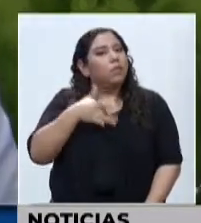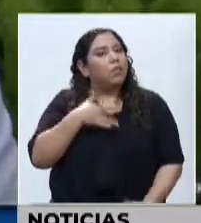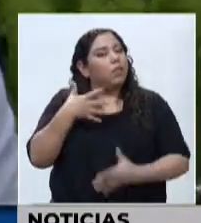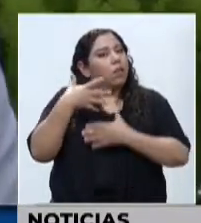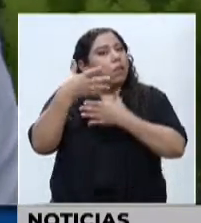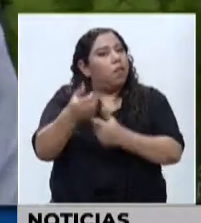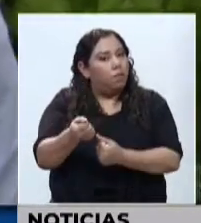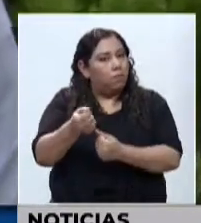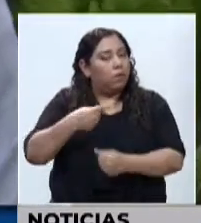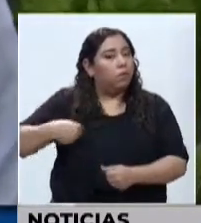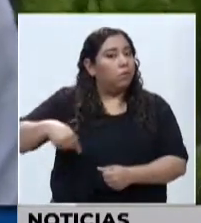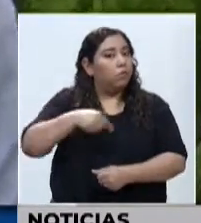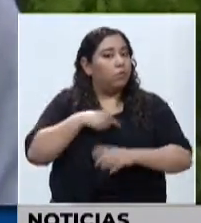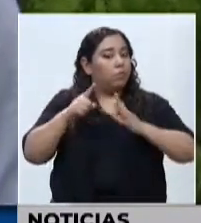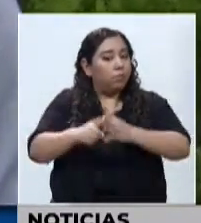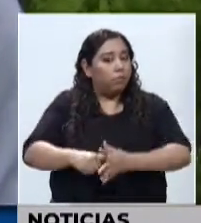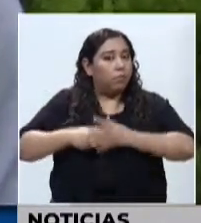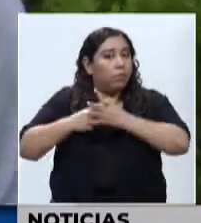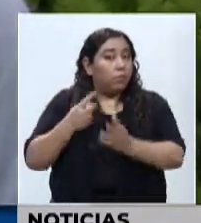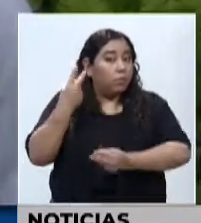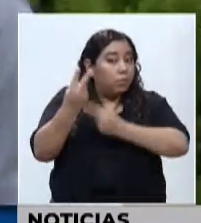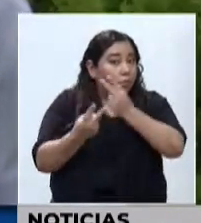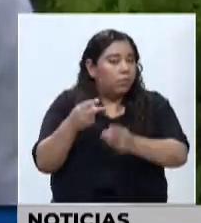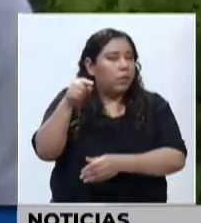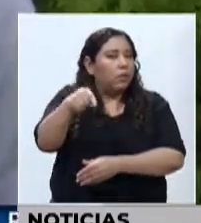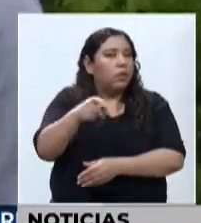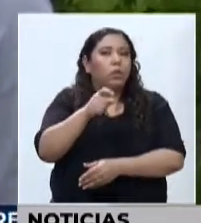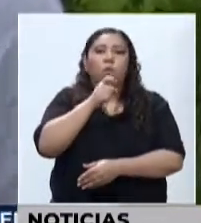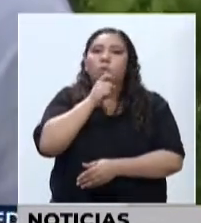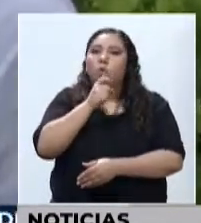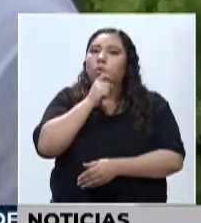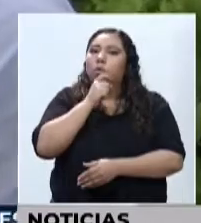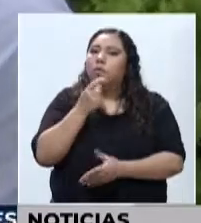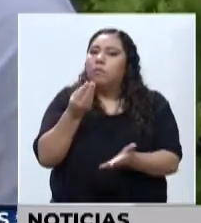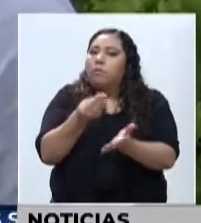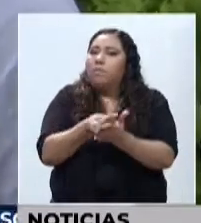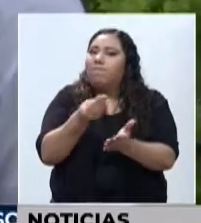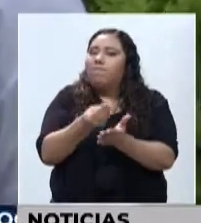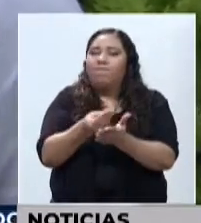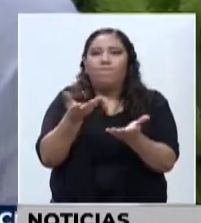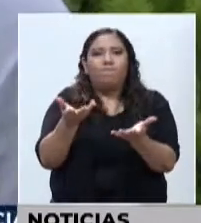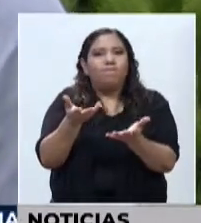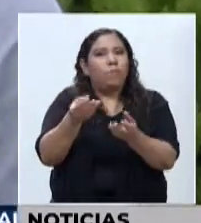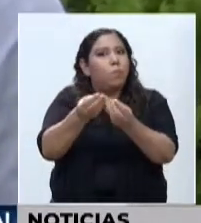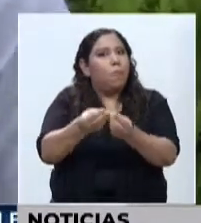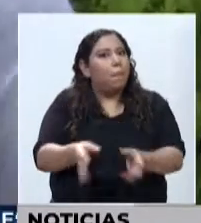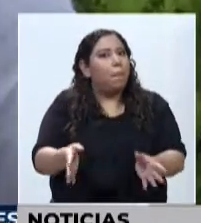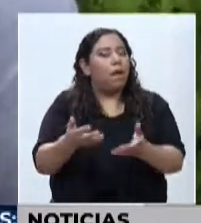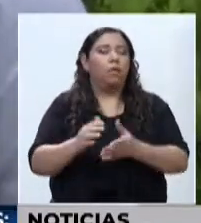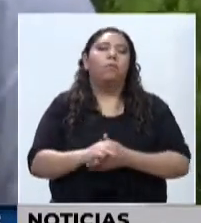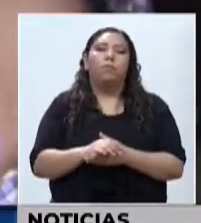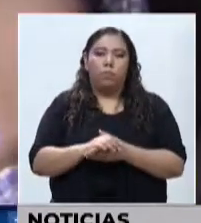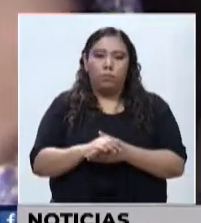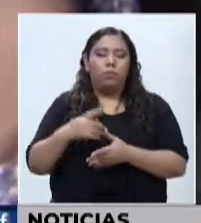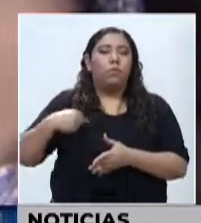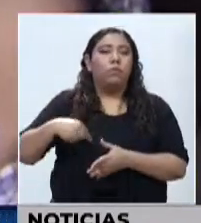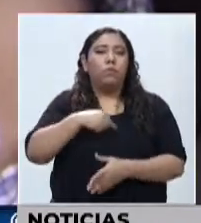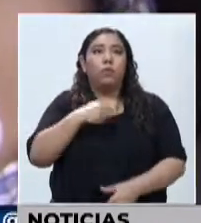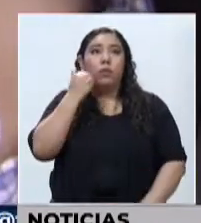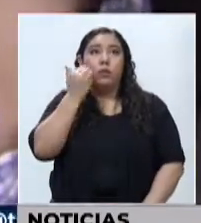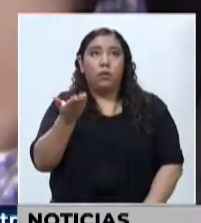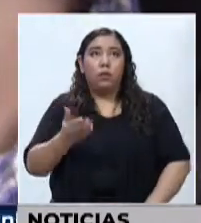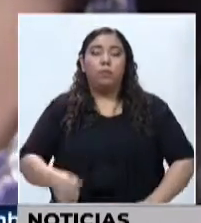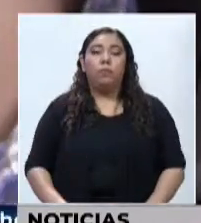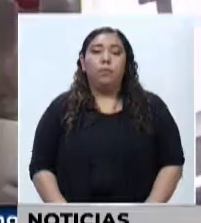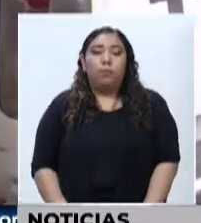también empecemos a hacer turismo. Esta industria ha estado en cuidados intensivos y hoy necesitamos tener ese respiro que tanto lo hemos anhelado. Los tres